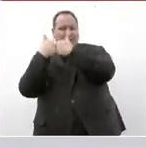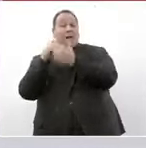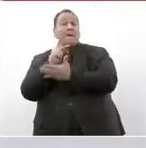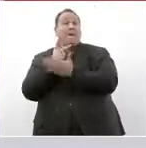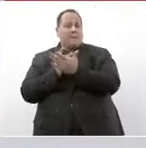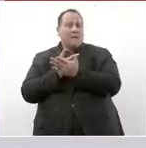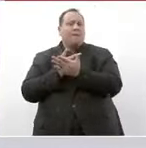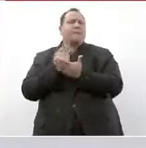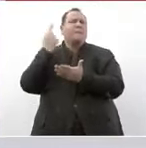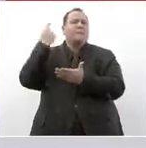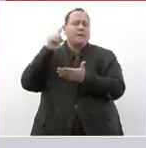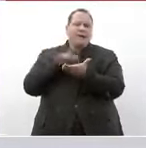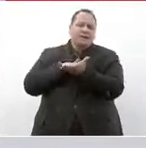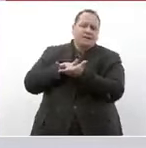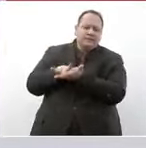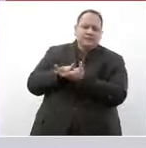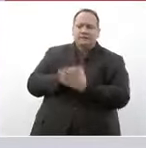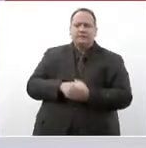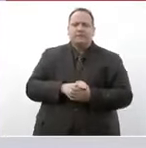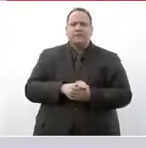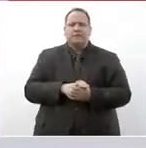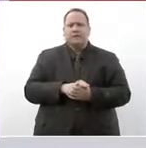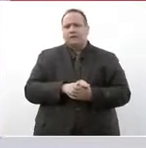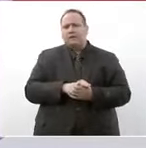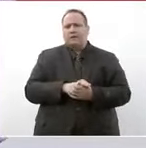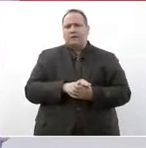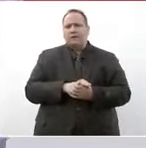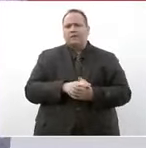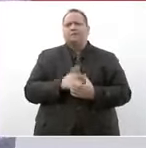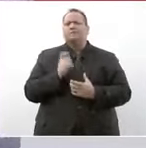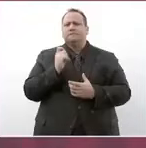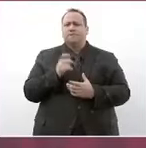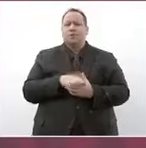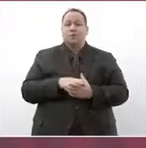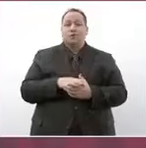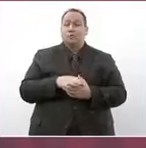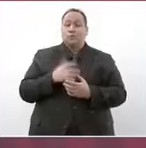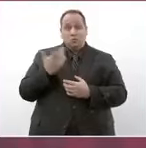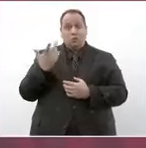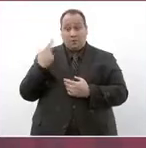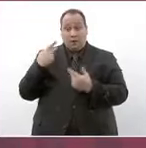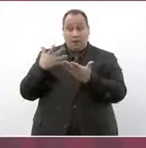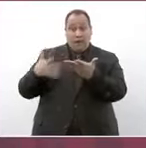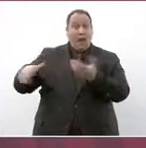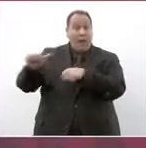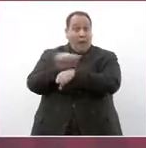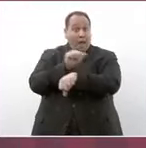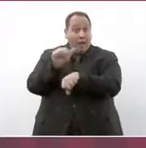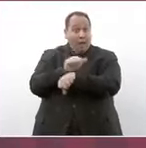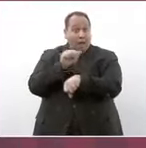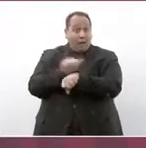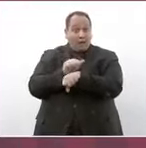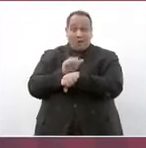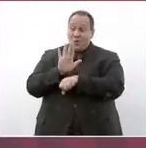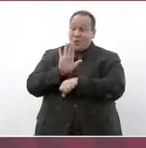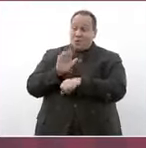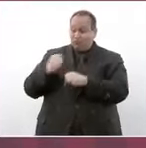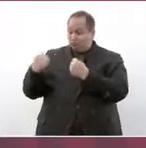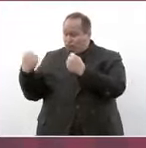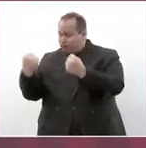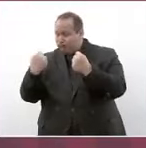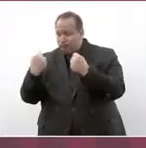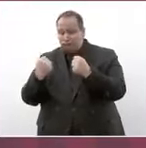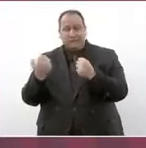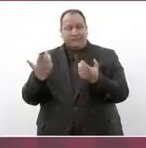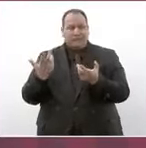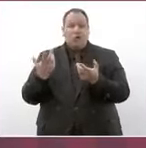de apoyo a los dueños de carros de vehículos